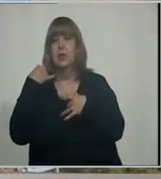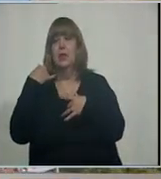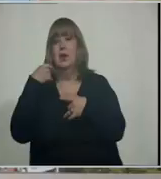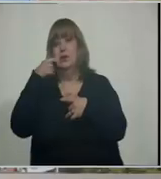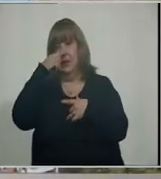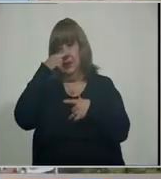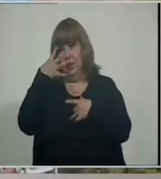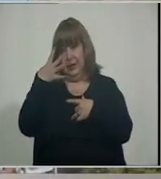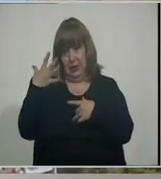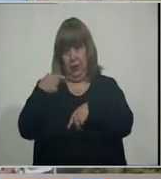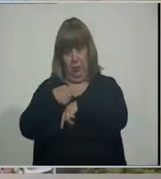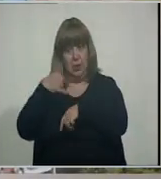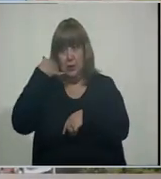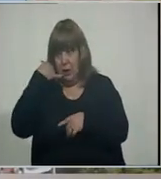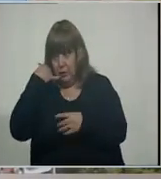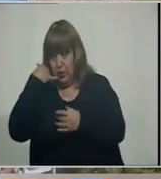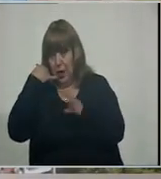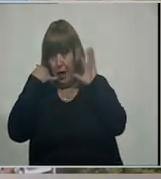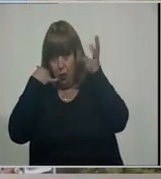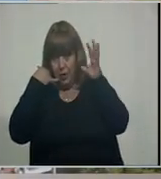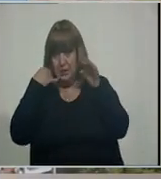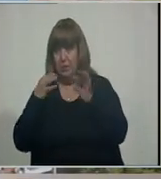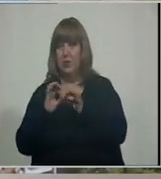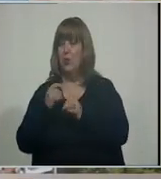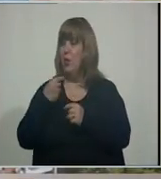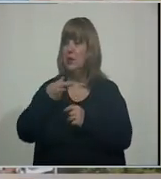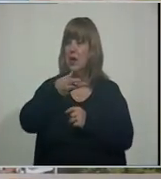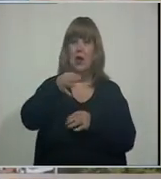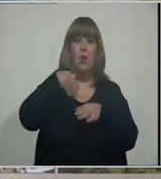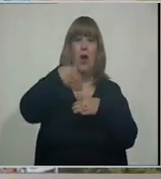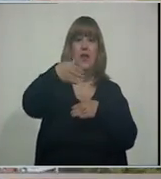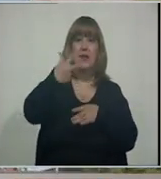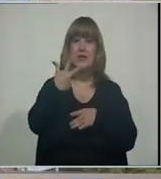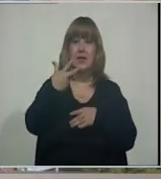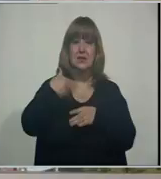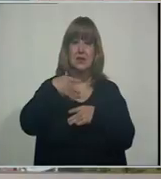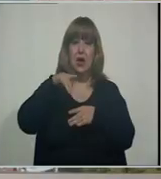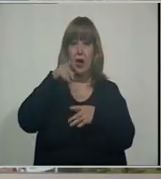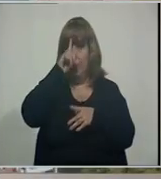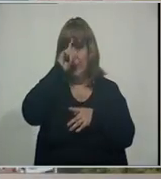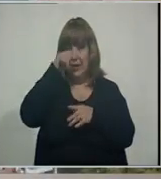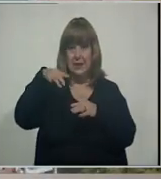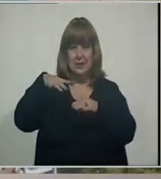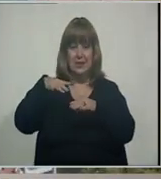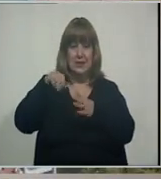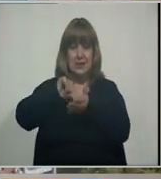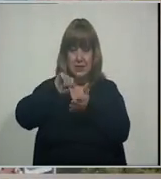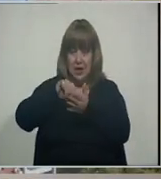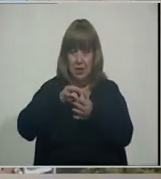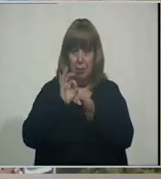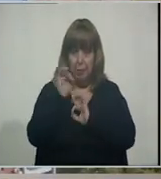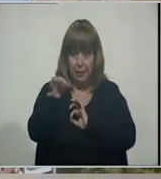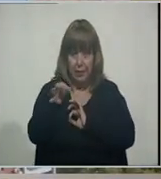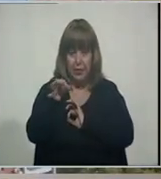ambulancia Estamos a cuántas cuadras Por ejemplo Del Hospital Central Tres cuadras estamos Y tiene que demorar 35